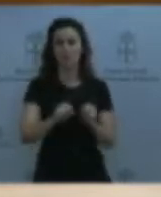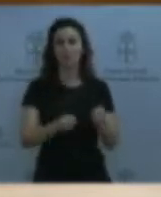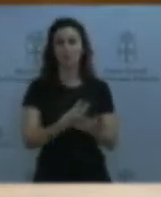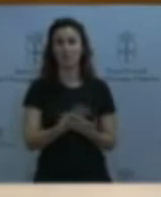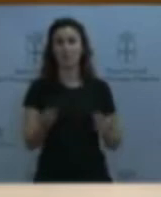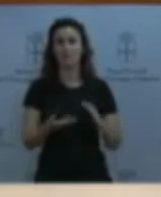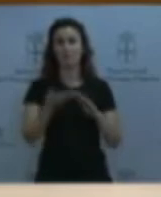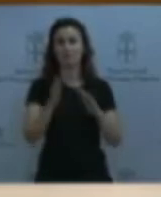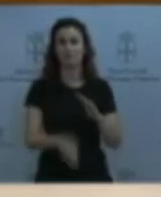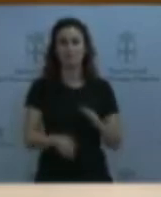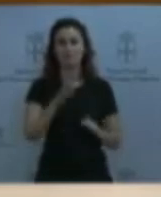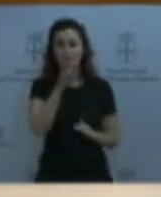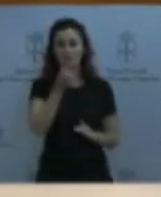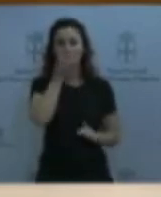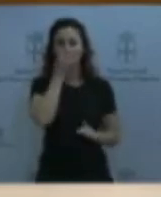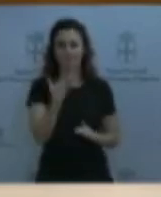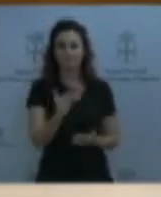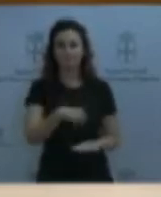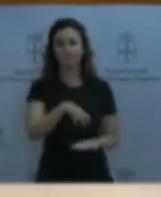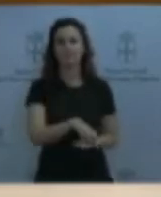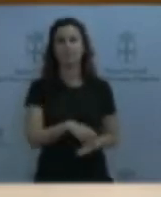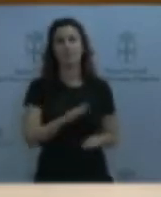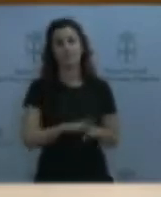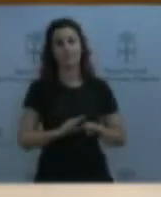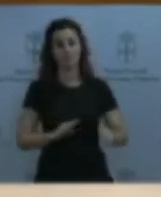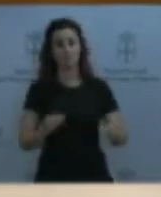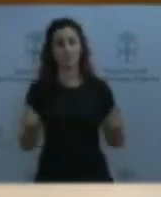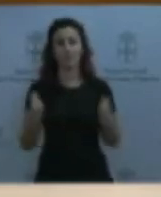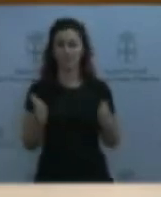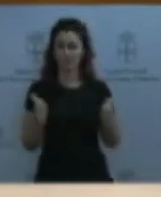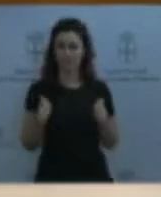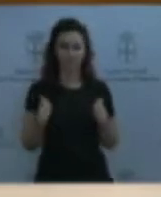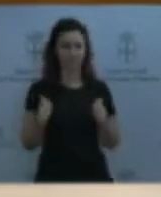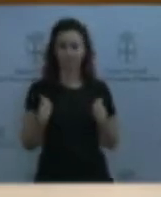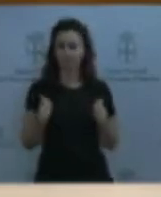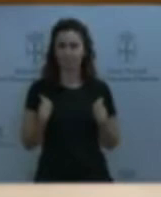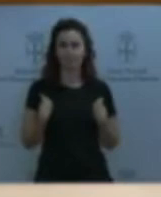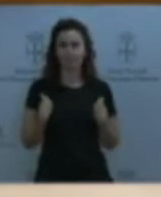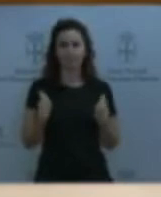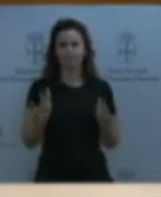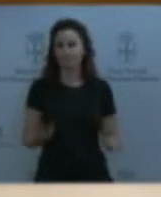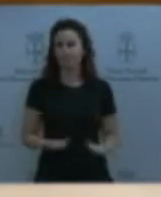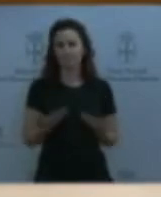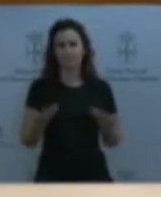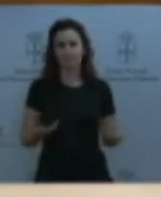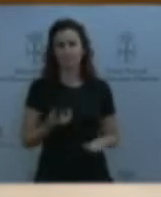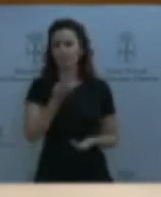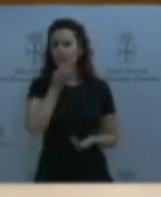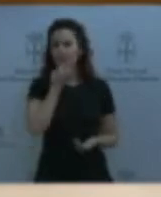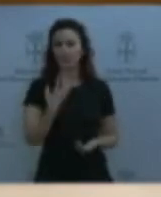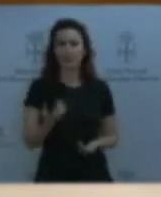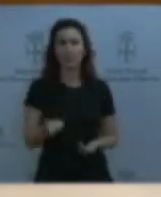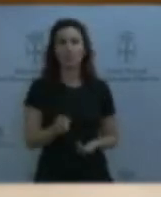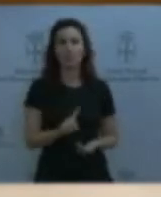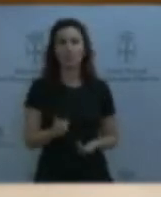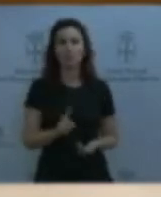residir un menor en una etapa tan importante de su vida